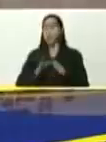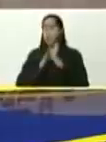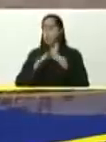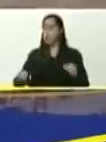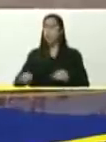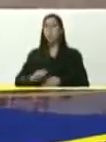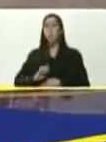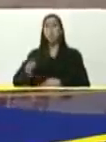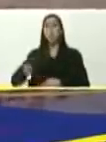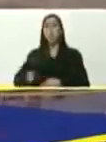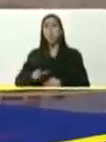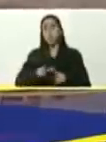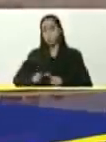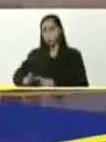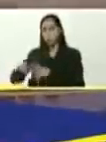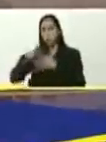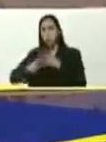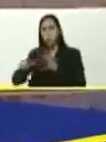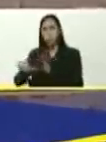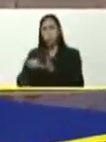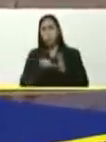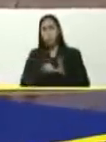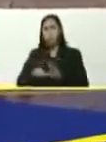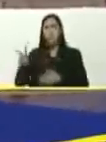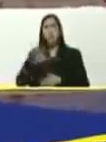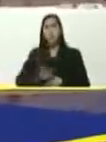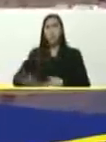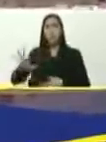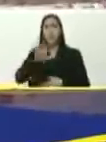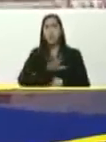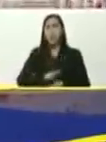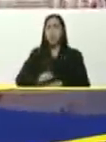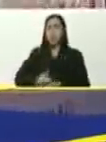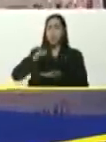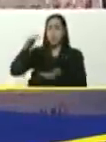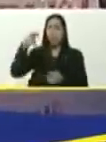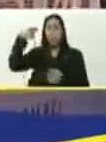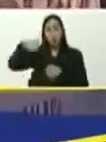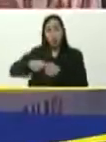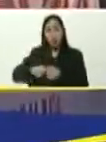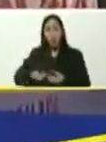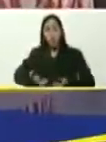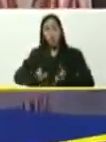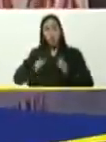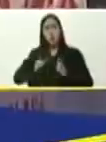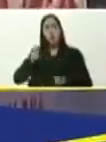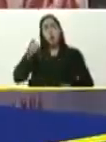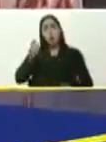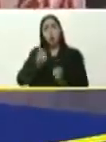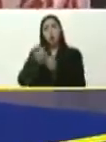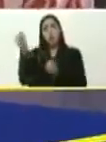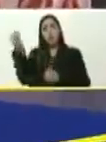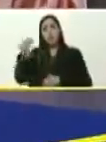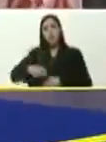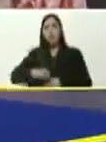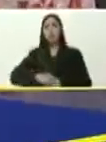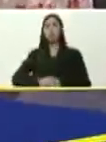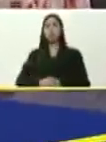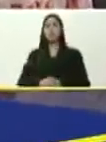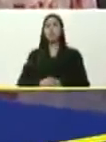valles del Tuy, incluso, para otras partes, de Venezuela, porque la capacidad, que hemos incrementado, nos permite, prestarle apoyo, a la